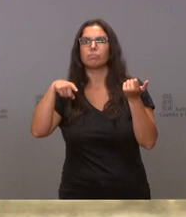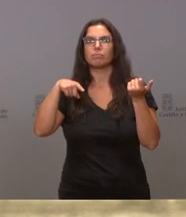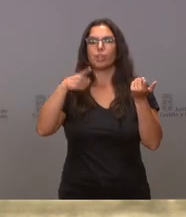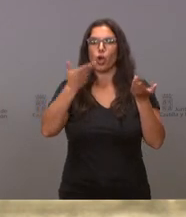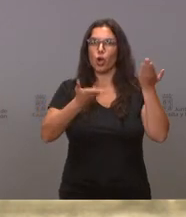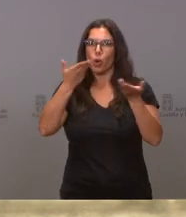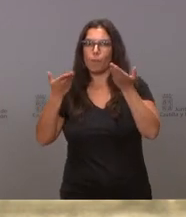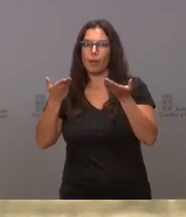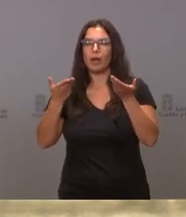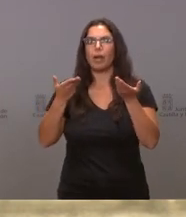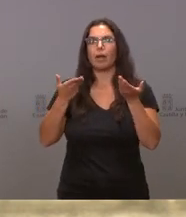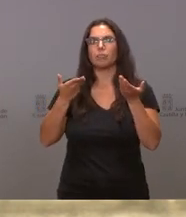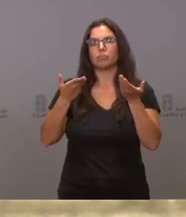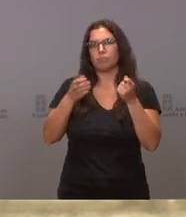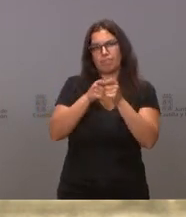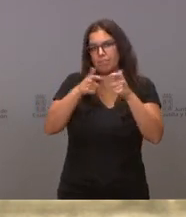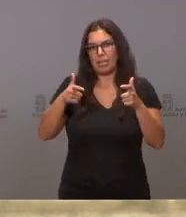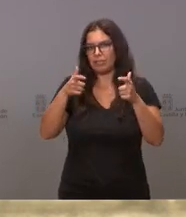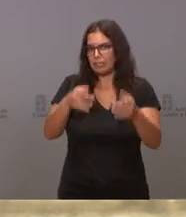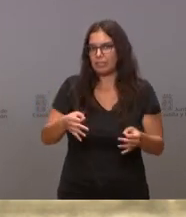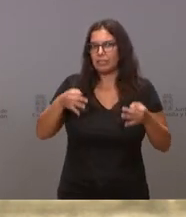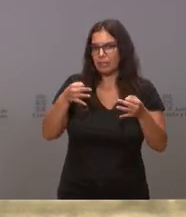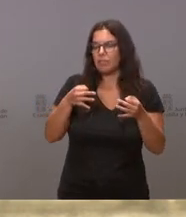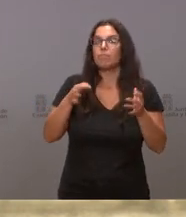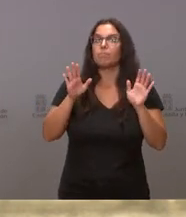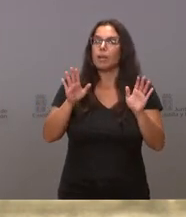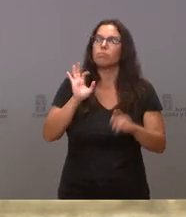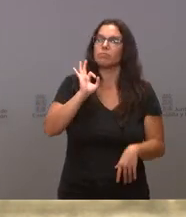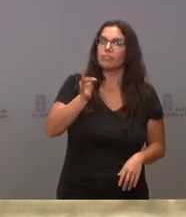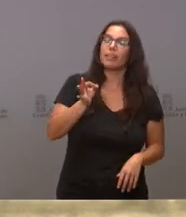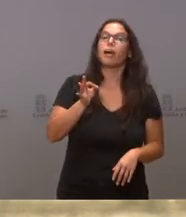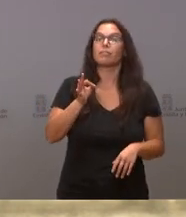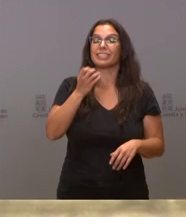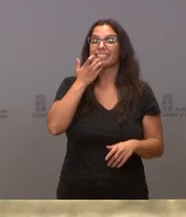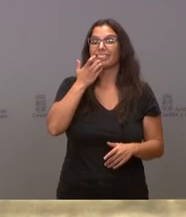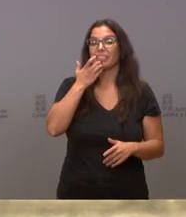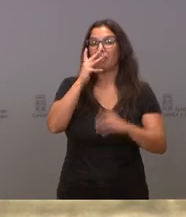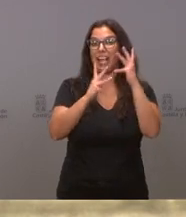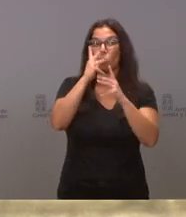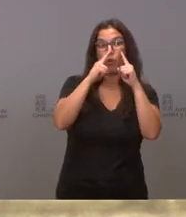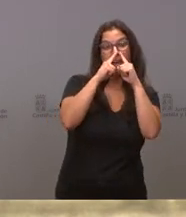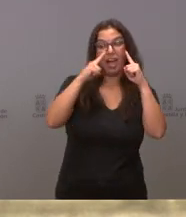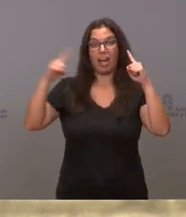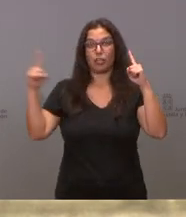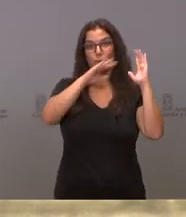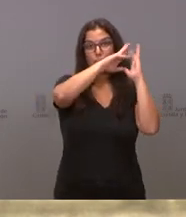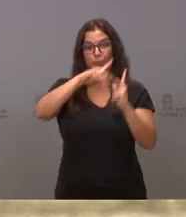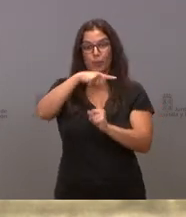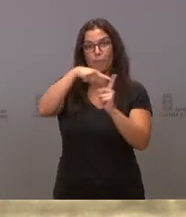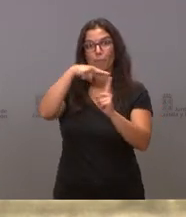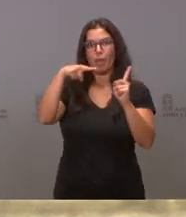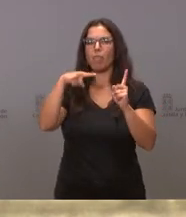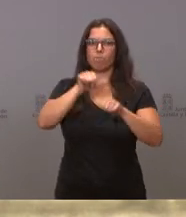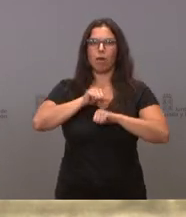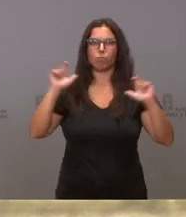incrementarse y se va a incrementar. Pero no es menos cierto que en el dato interanual va a descender. Por tanto,